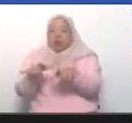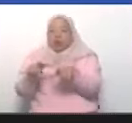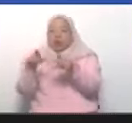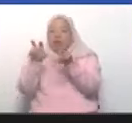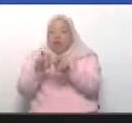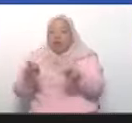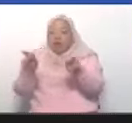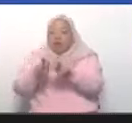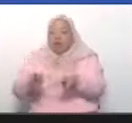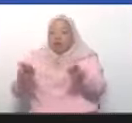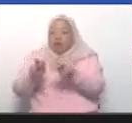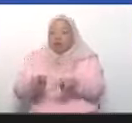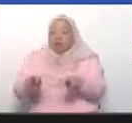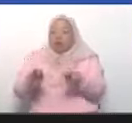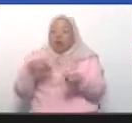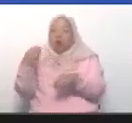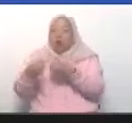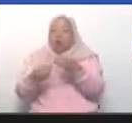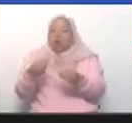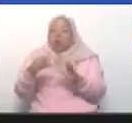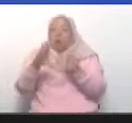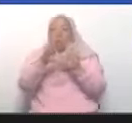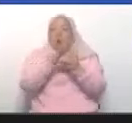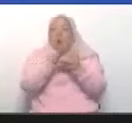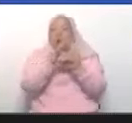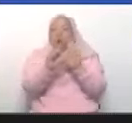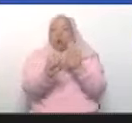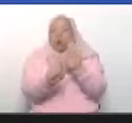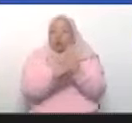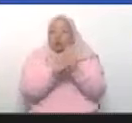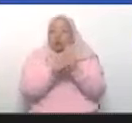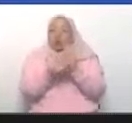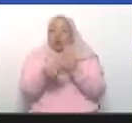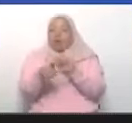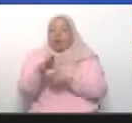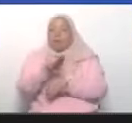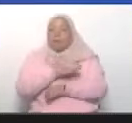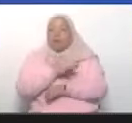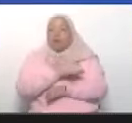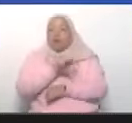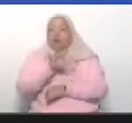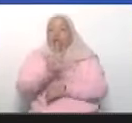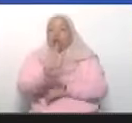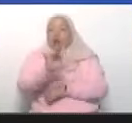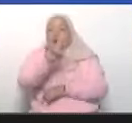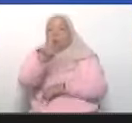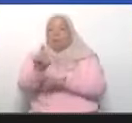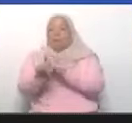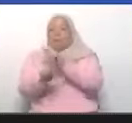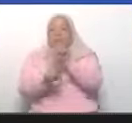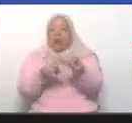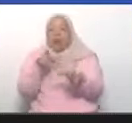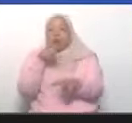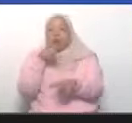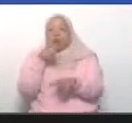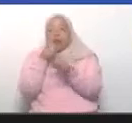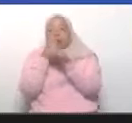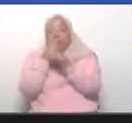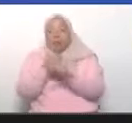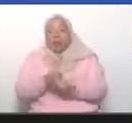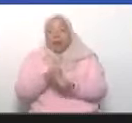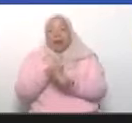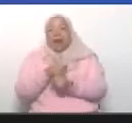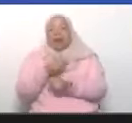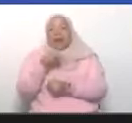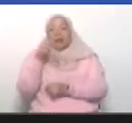revisada la constitucionalidad y la pertinencia de estas cinco preguntas. Tenemos que esperar unos días, seguramente,